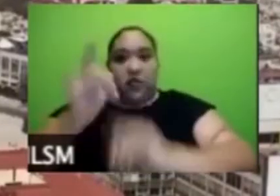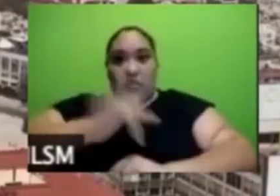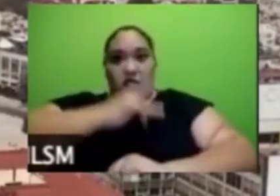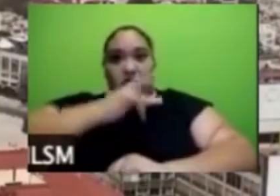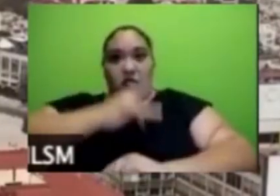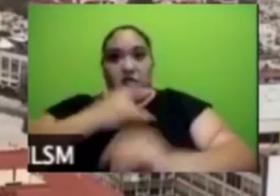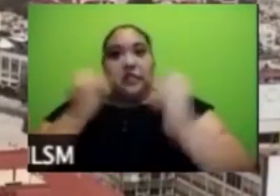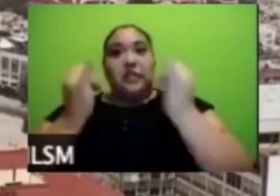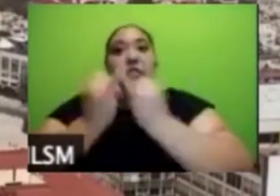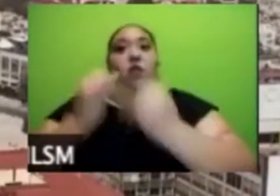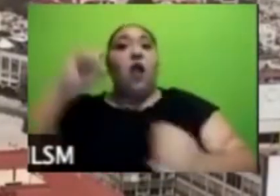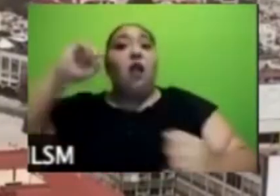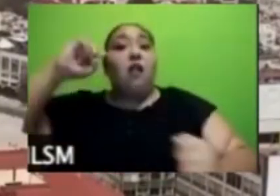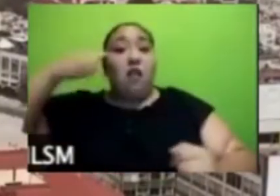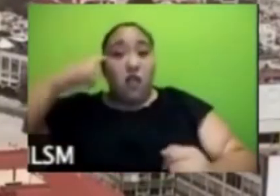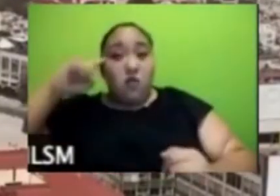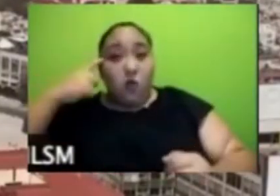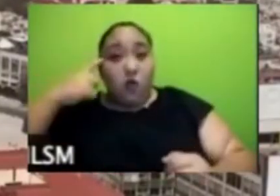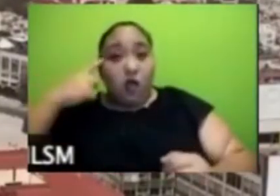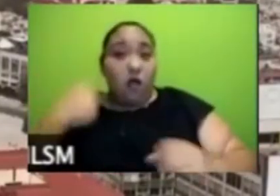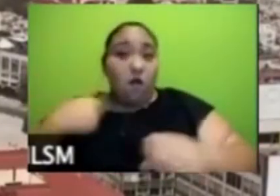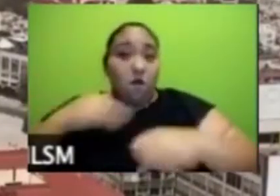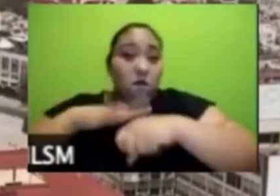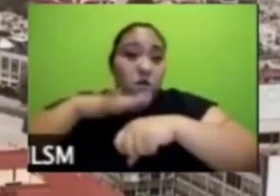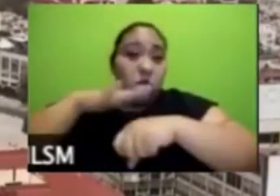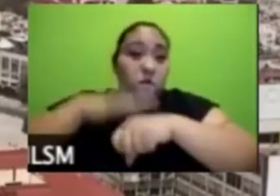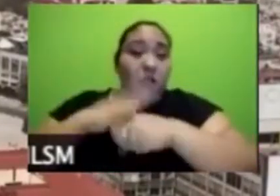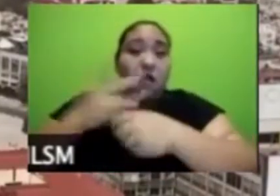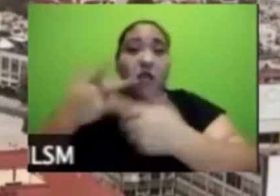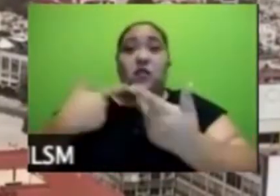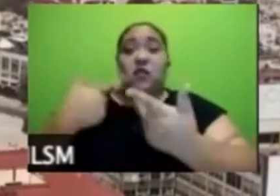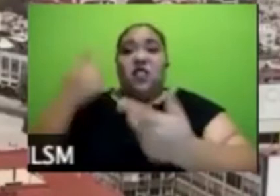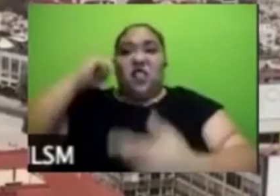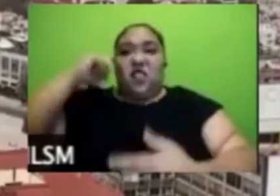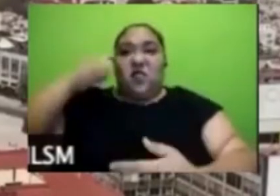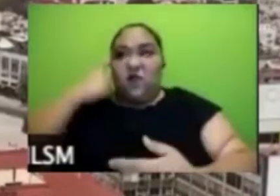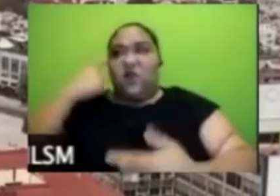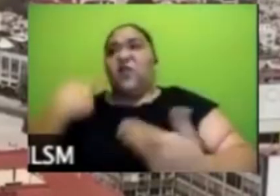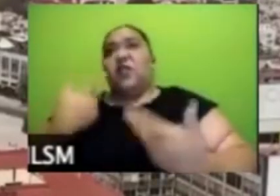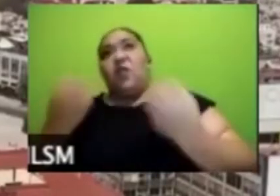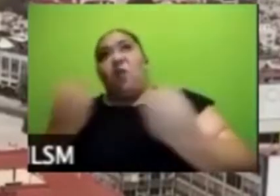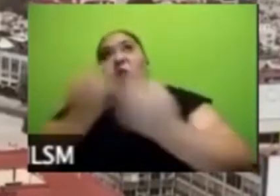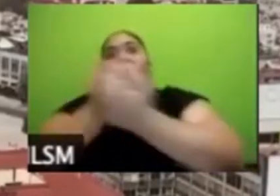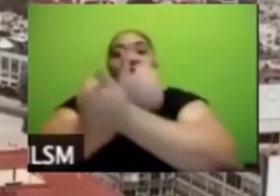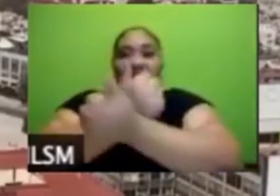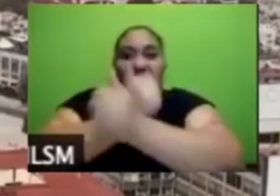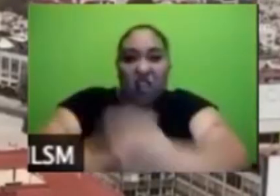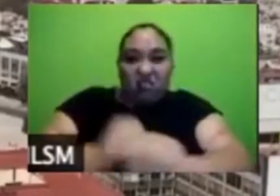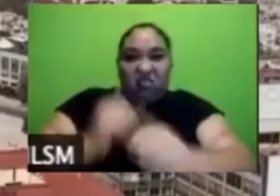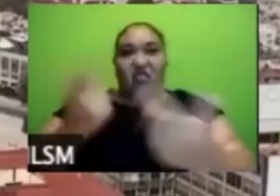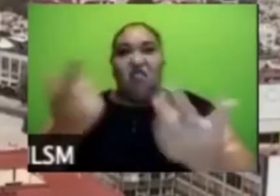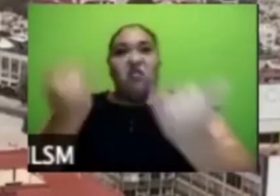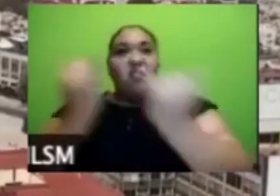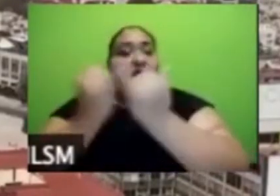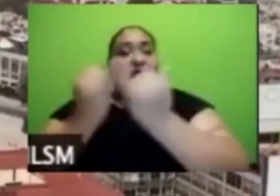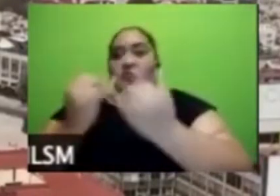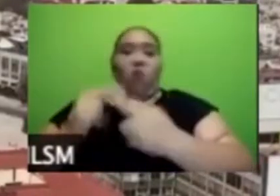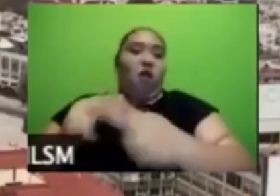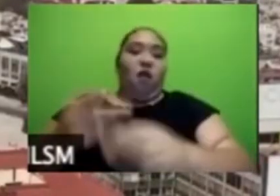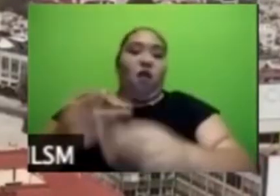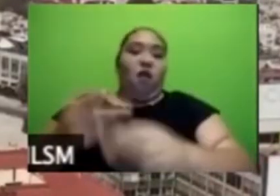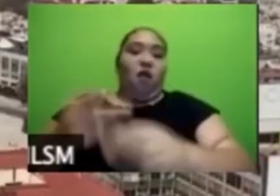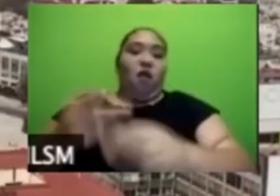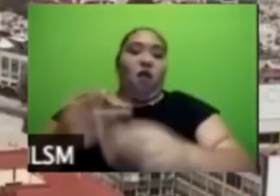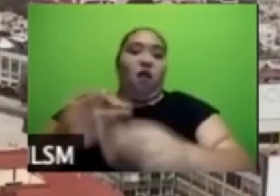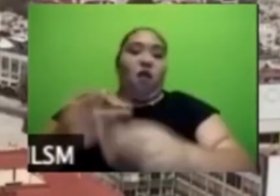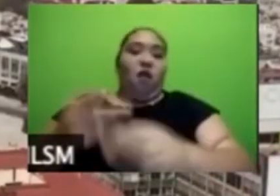estuvieran fuera pero ha llegado momentos de enojo momentos de aburrimiento también los aburrimientos pasan cuando no está uno encerrado